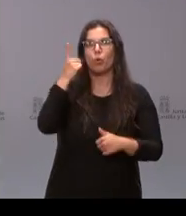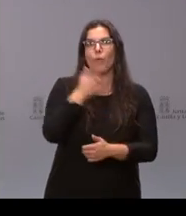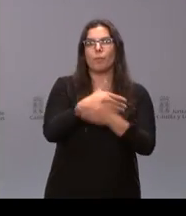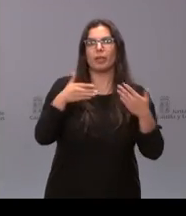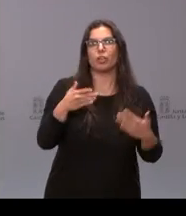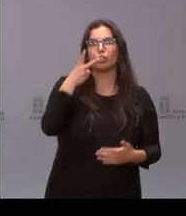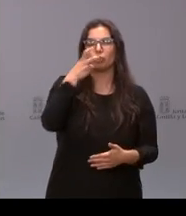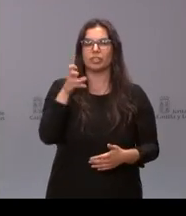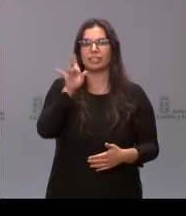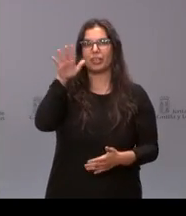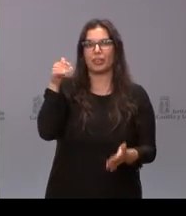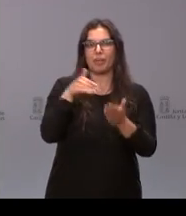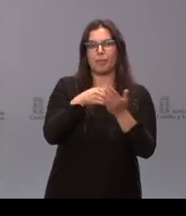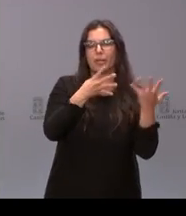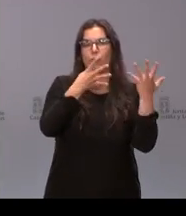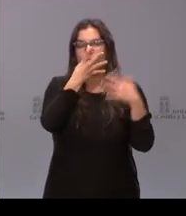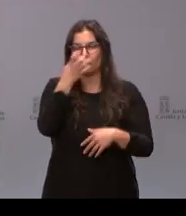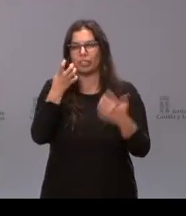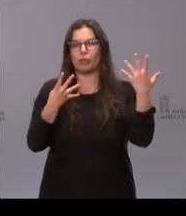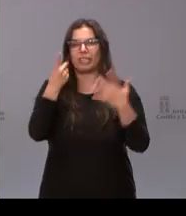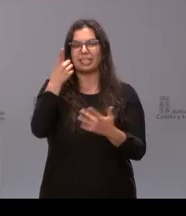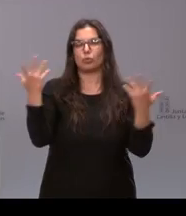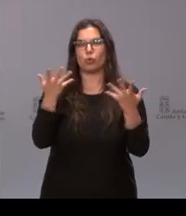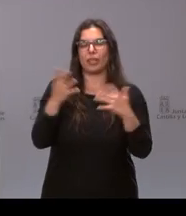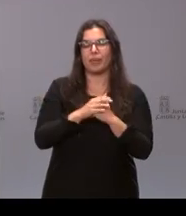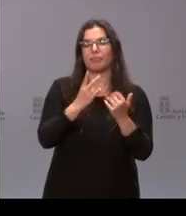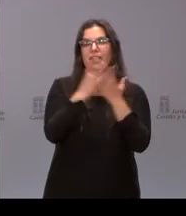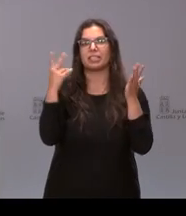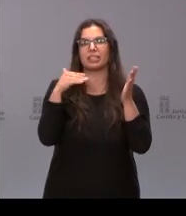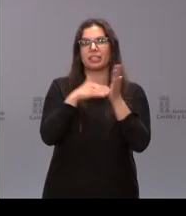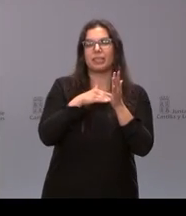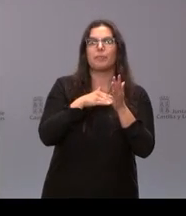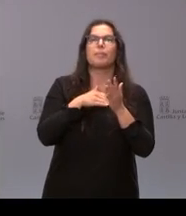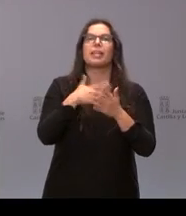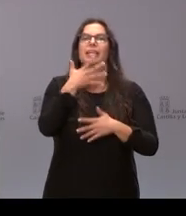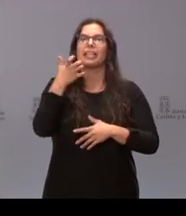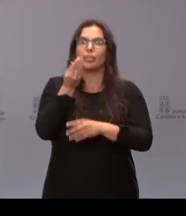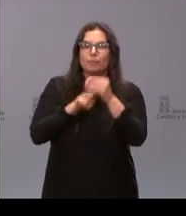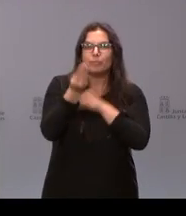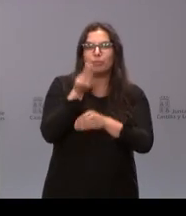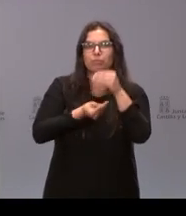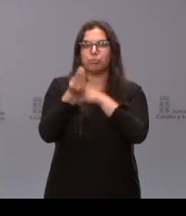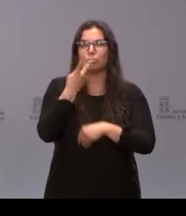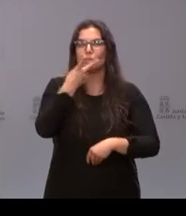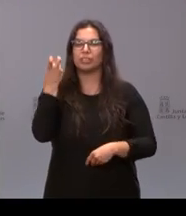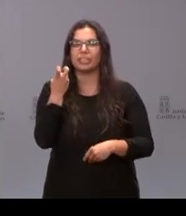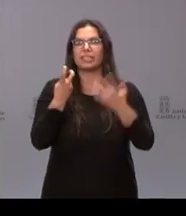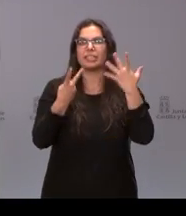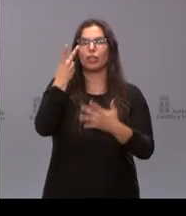.496 urgencias, 17.516 partos, 272